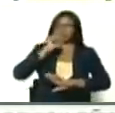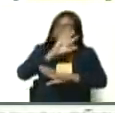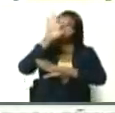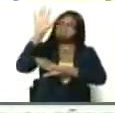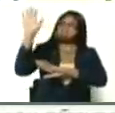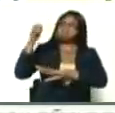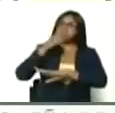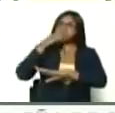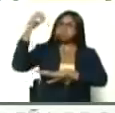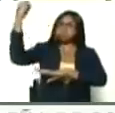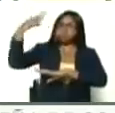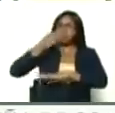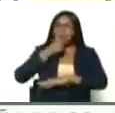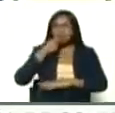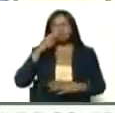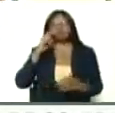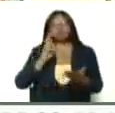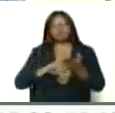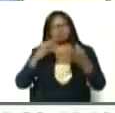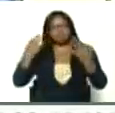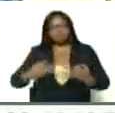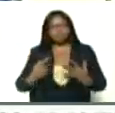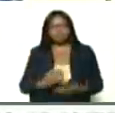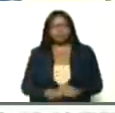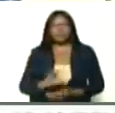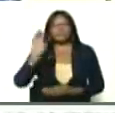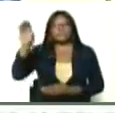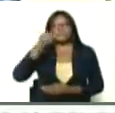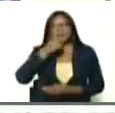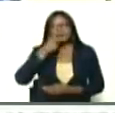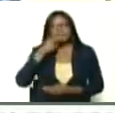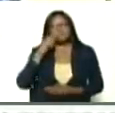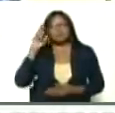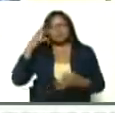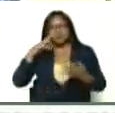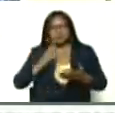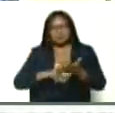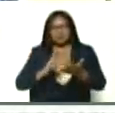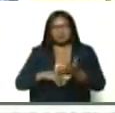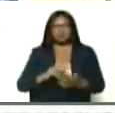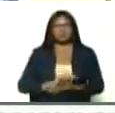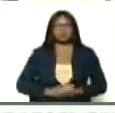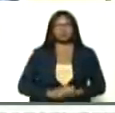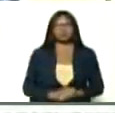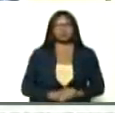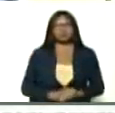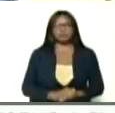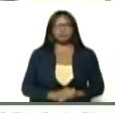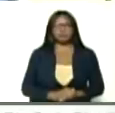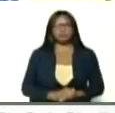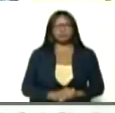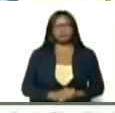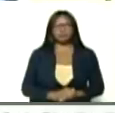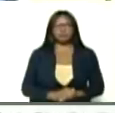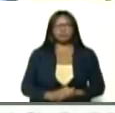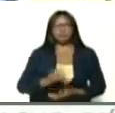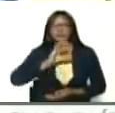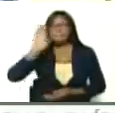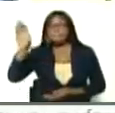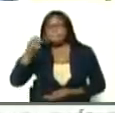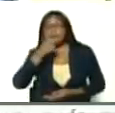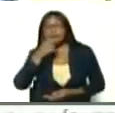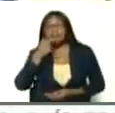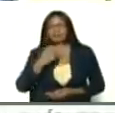un sol bello, de verdad, tenemos un país hermoso, sin lugar a duda, un país muy bello,